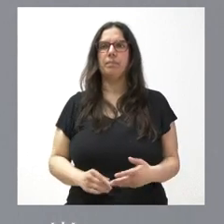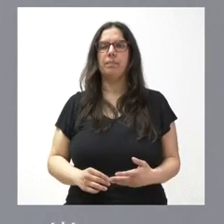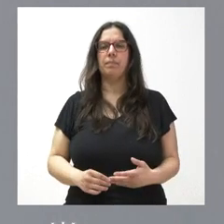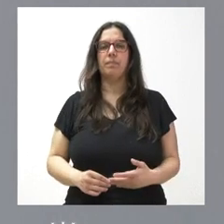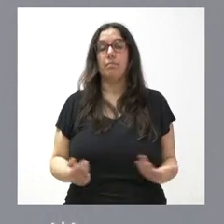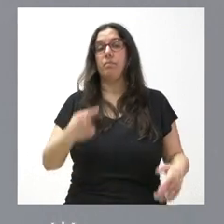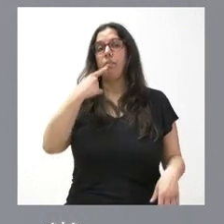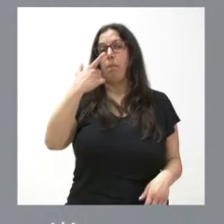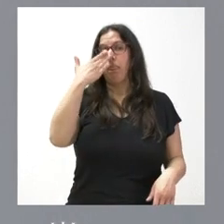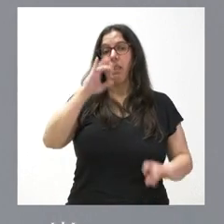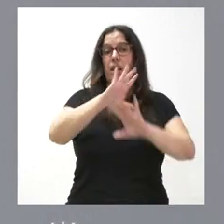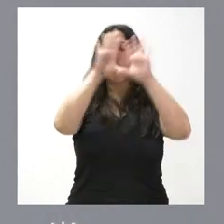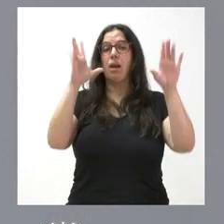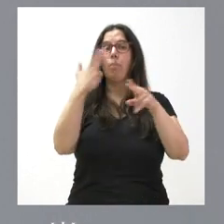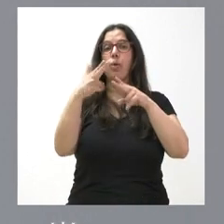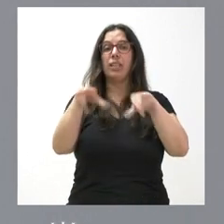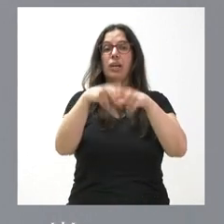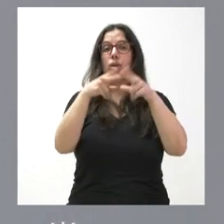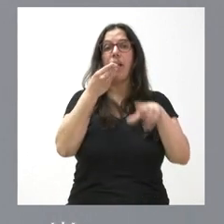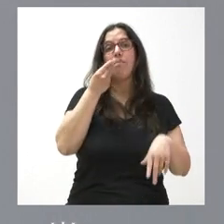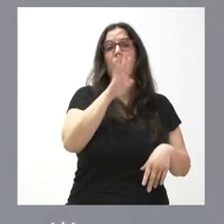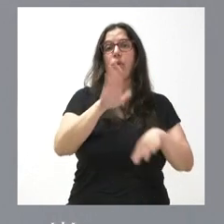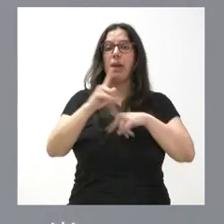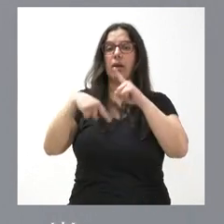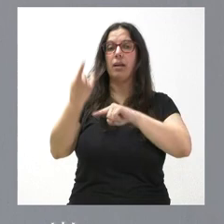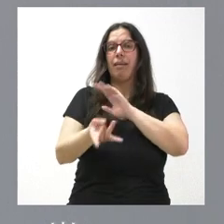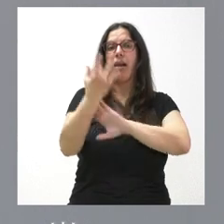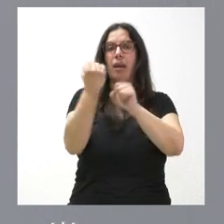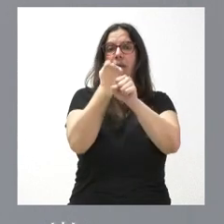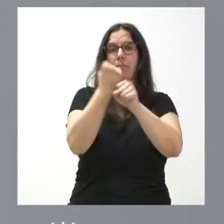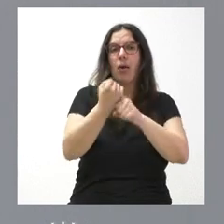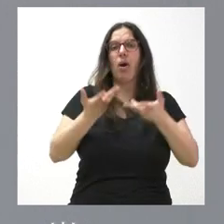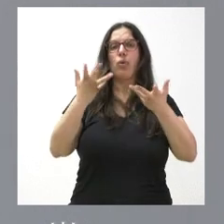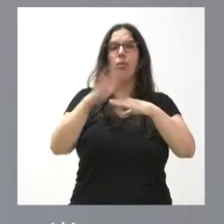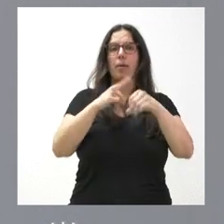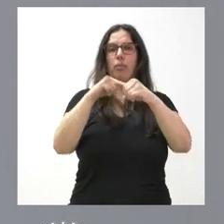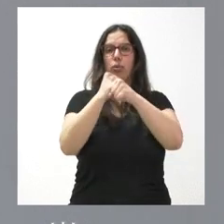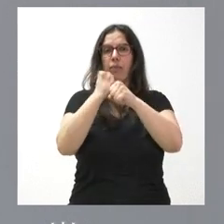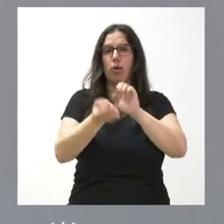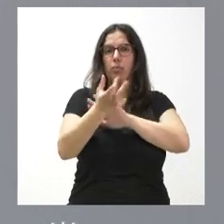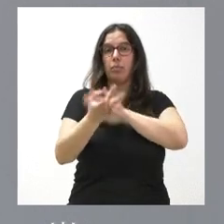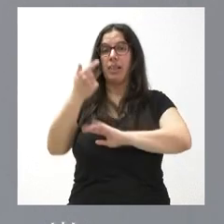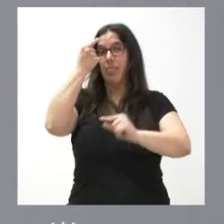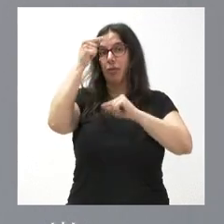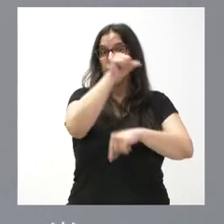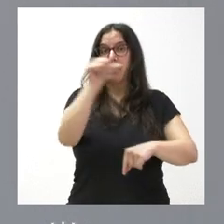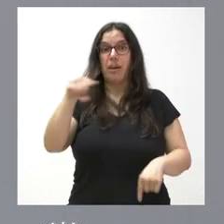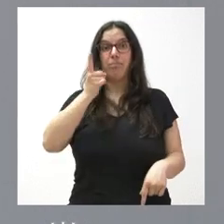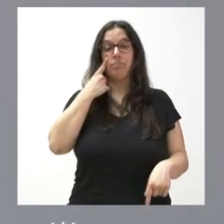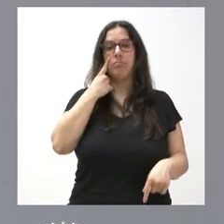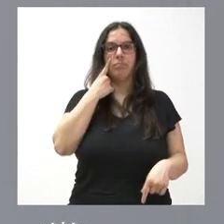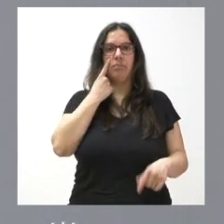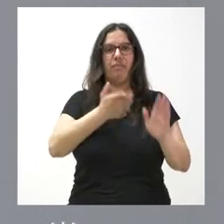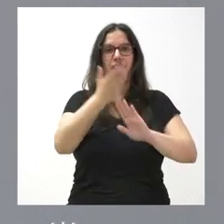Decimos claramente que la mejor política social es la que crea empleo, la que contribuye a crear puesto de trabajo. Los datos esta semana van en esa dirección. Castilla y León fue la